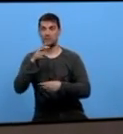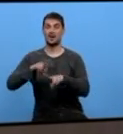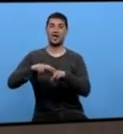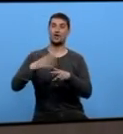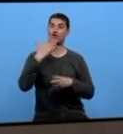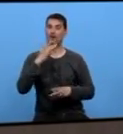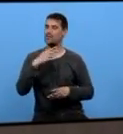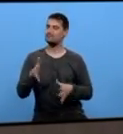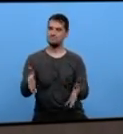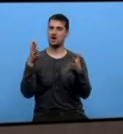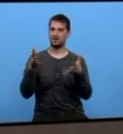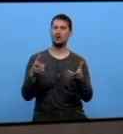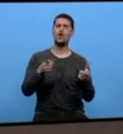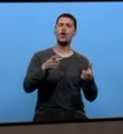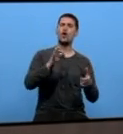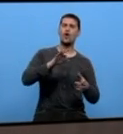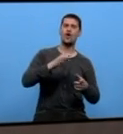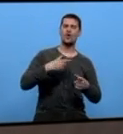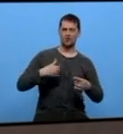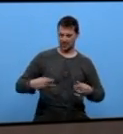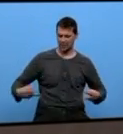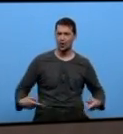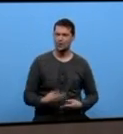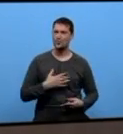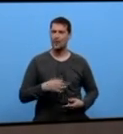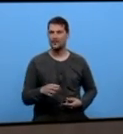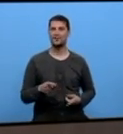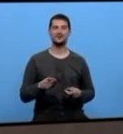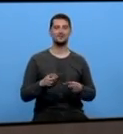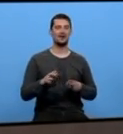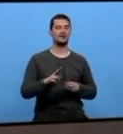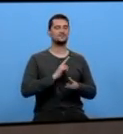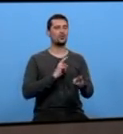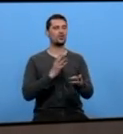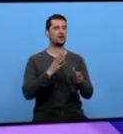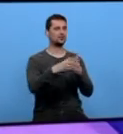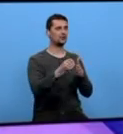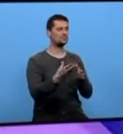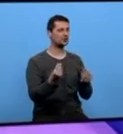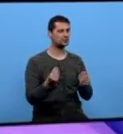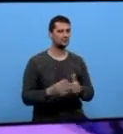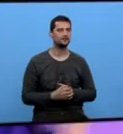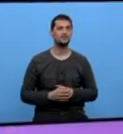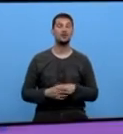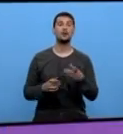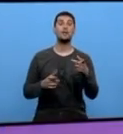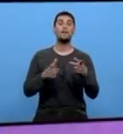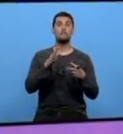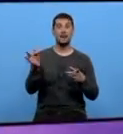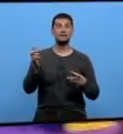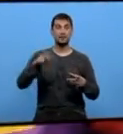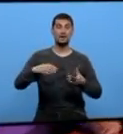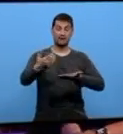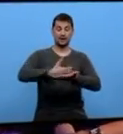oye, y el estilo este se puede hacer en corto Sí, sí que tiene unha respuesta bastante rápida de la gente E todo con plus engadido xa que a